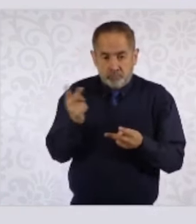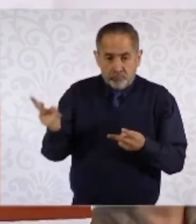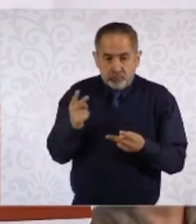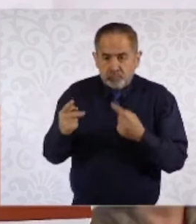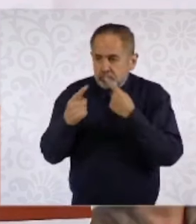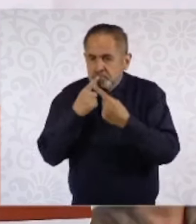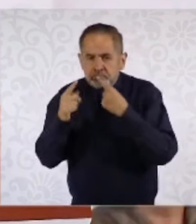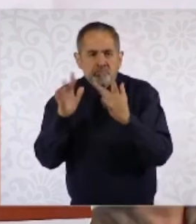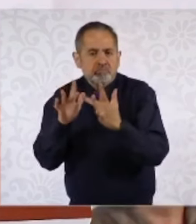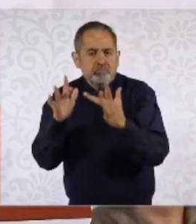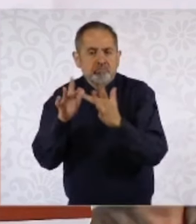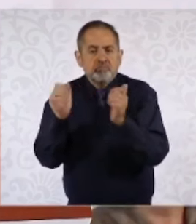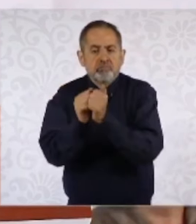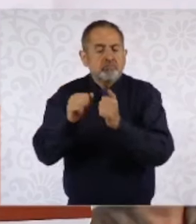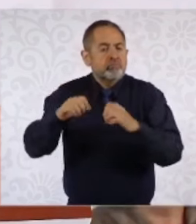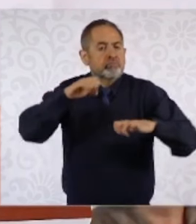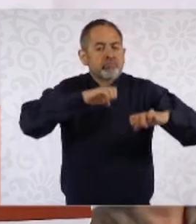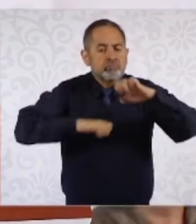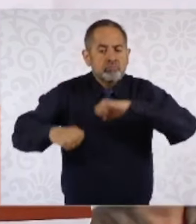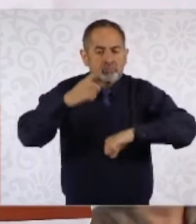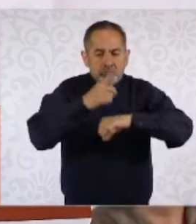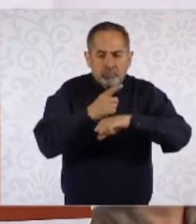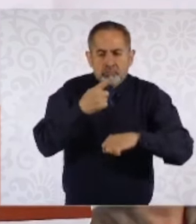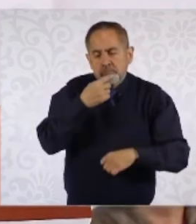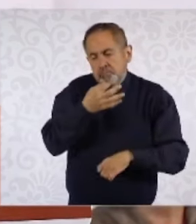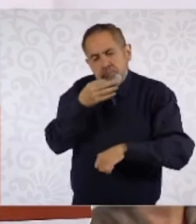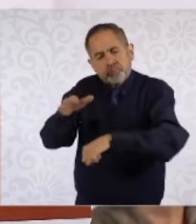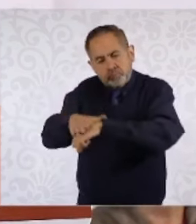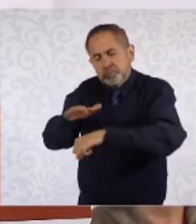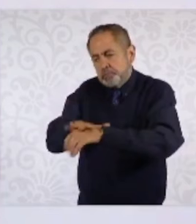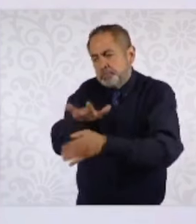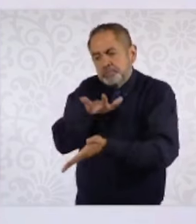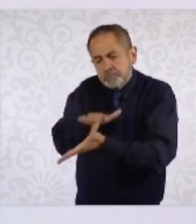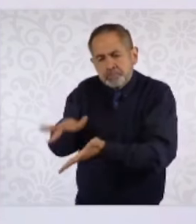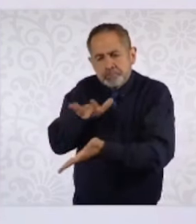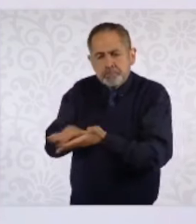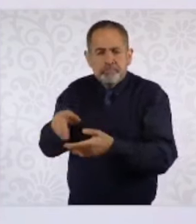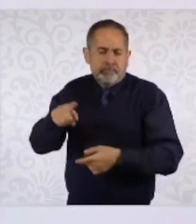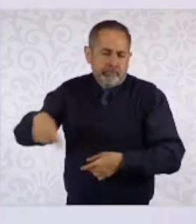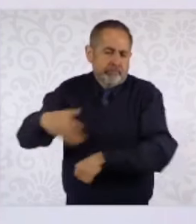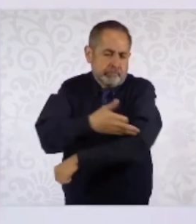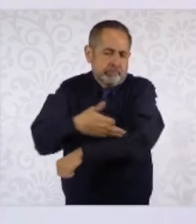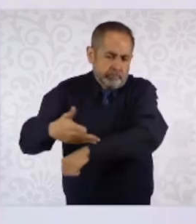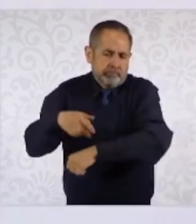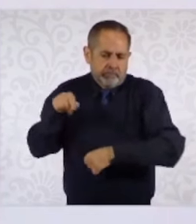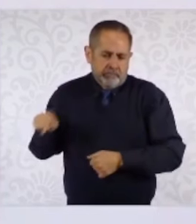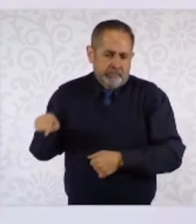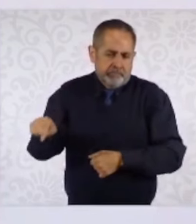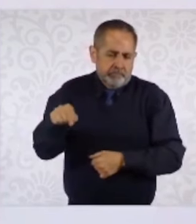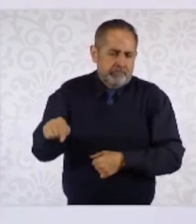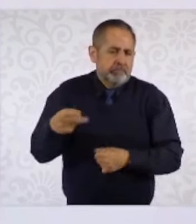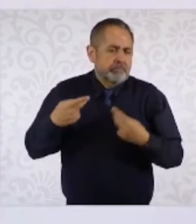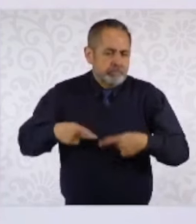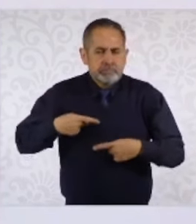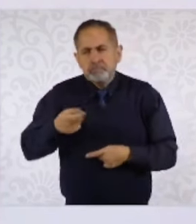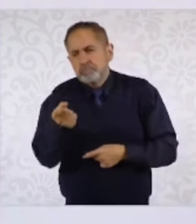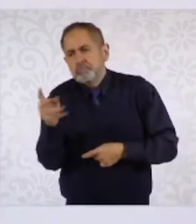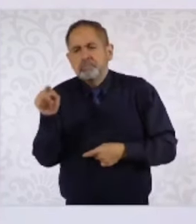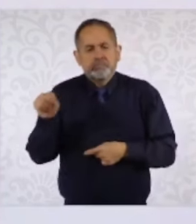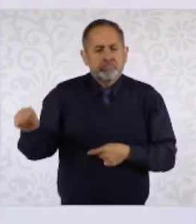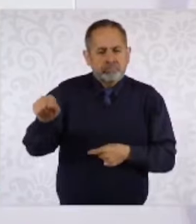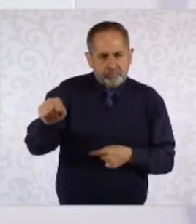están en contacto con las embajadas para poder dar apoyo a los familiares de las personas